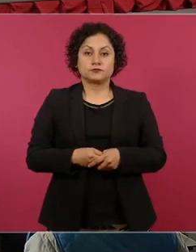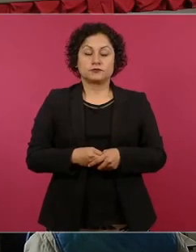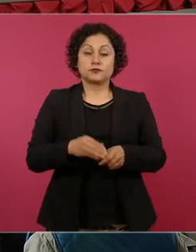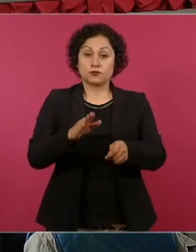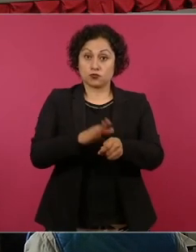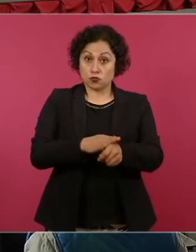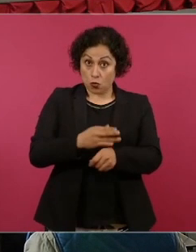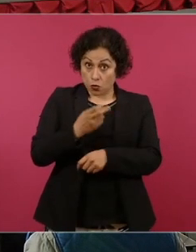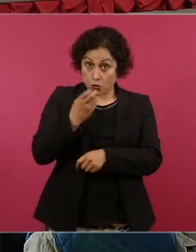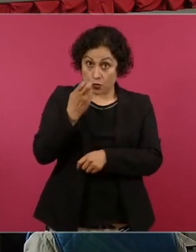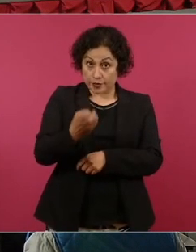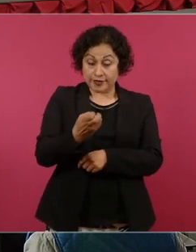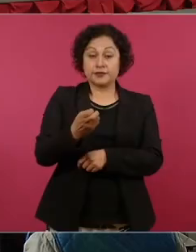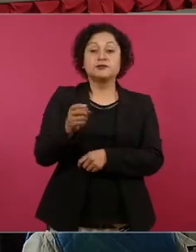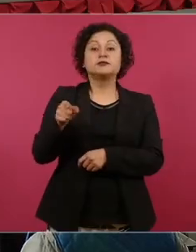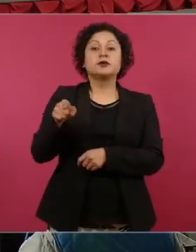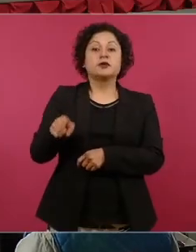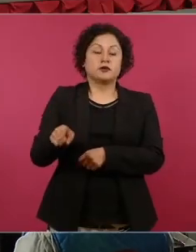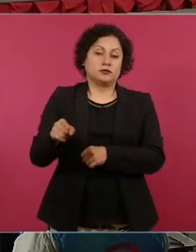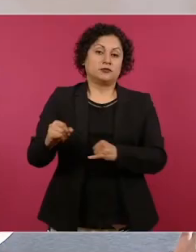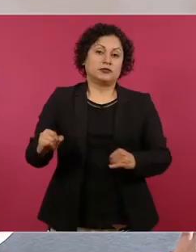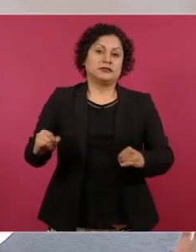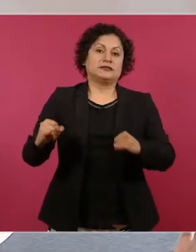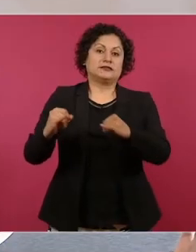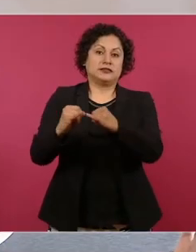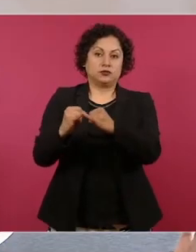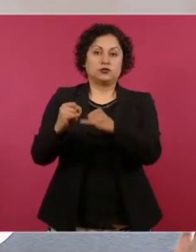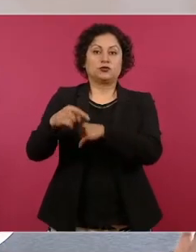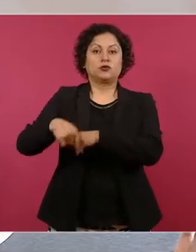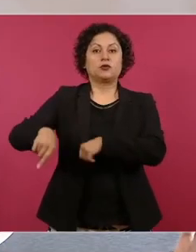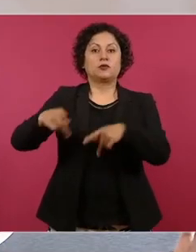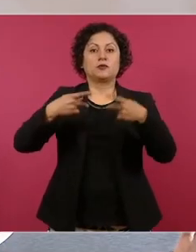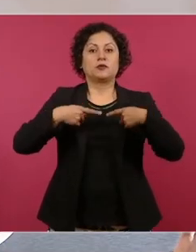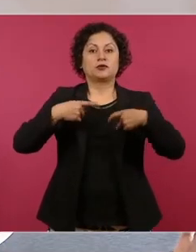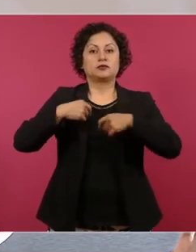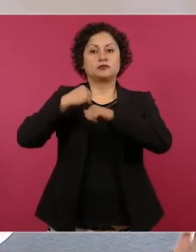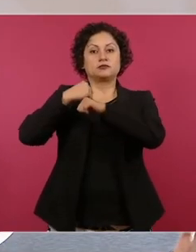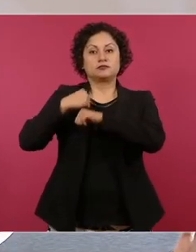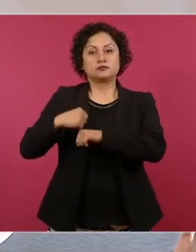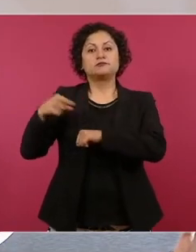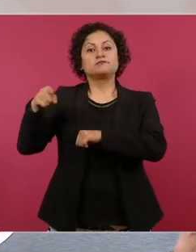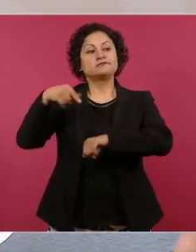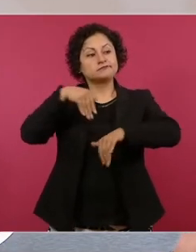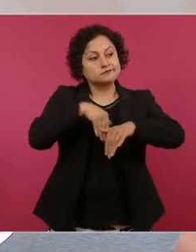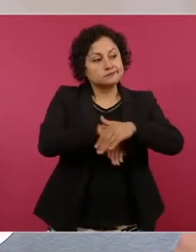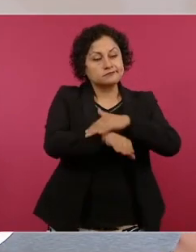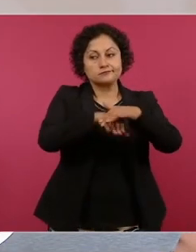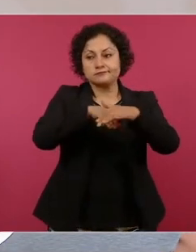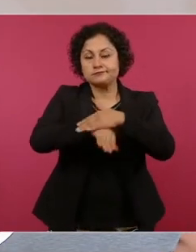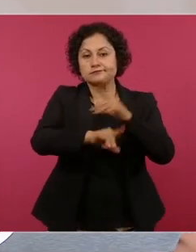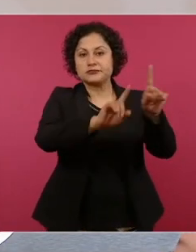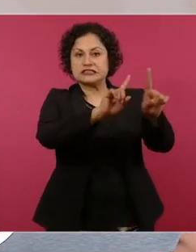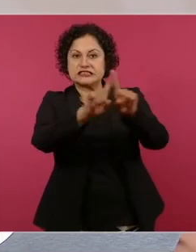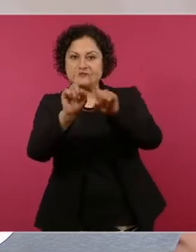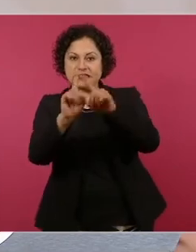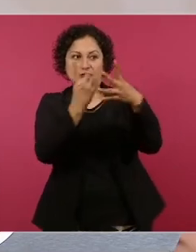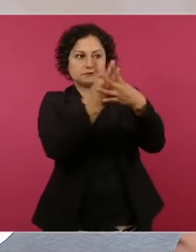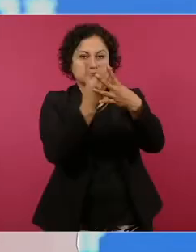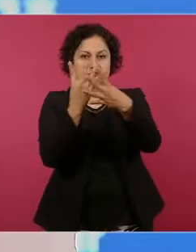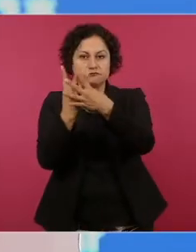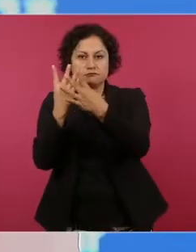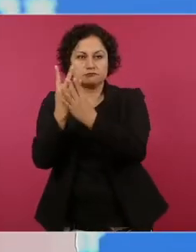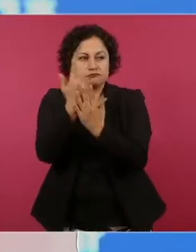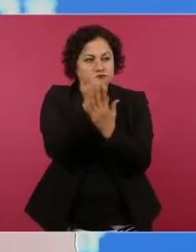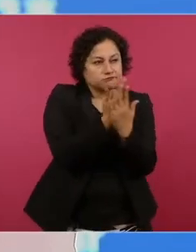Instituto visitó los penales para integrar una lista nominal de electores en prisión preventiva